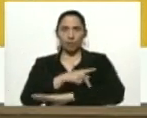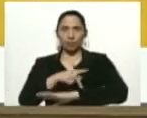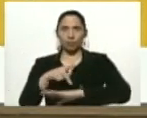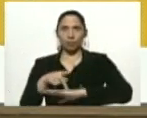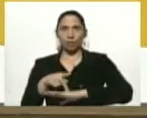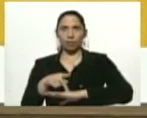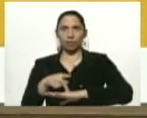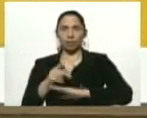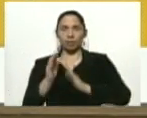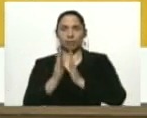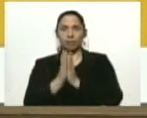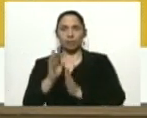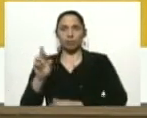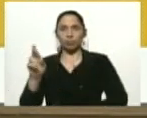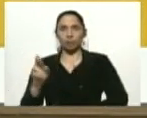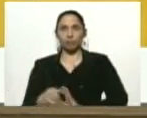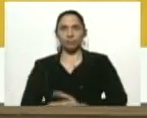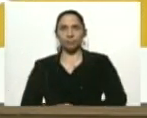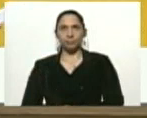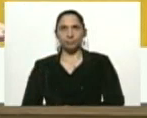Santa Rosalía.